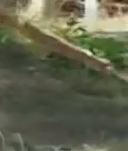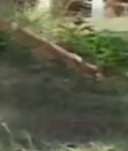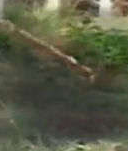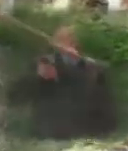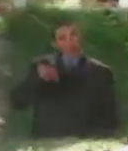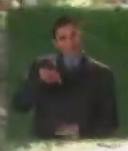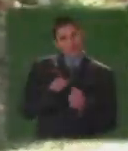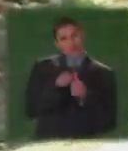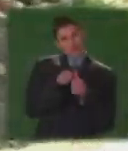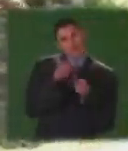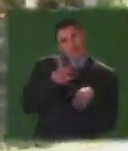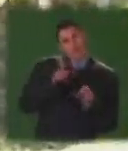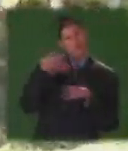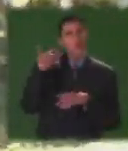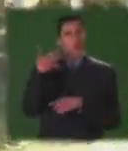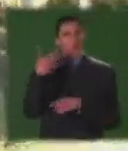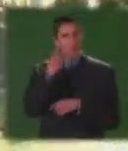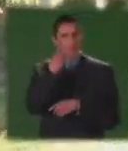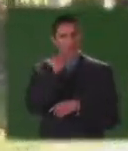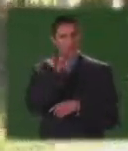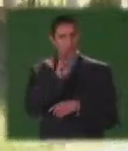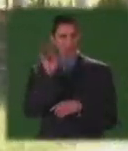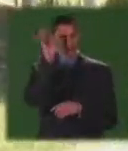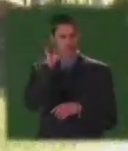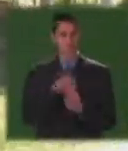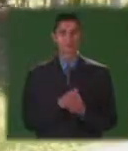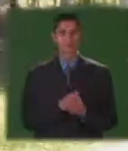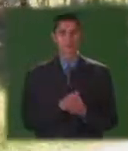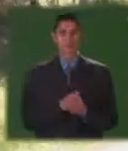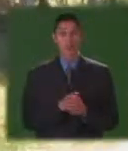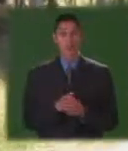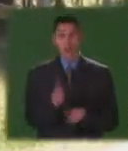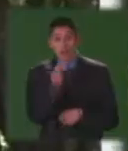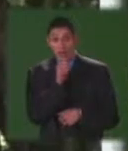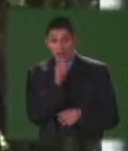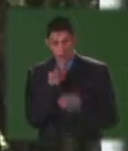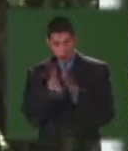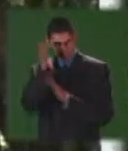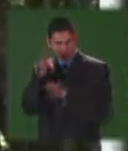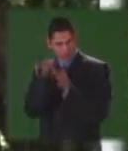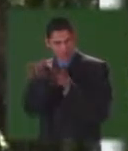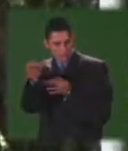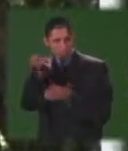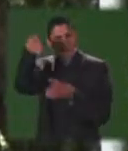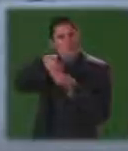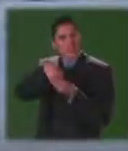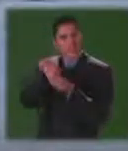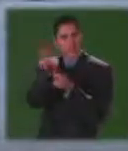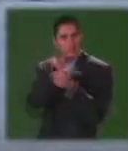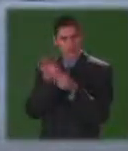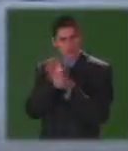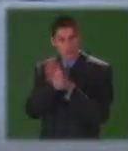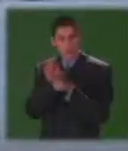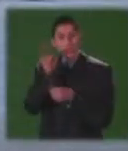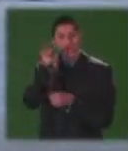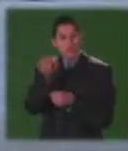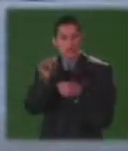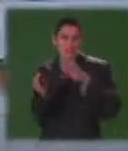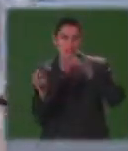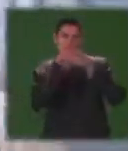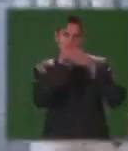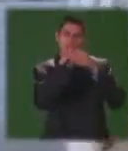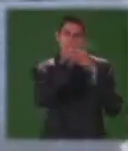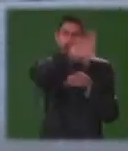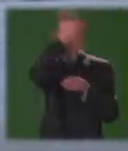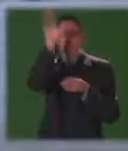Para hoy se pronostica que tendremos 28 grados de temperatura. Agua de Dios pertenece al departamento de Cundinamarca y